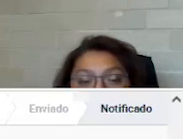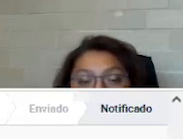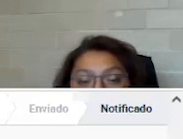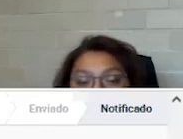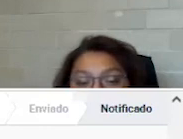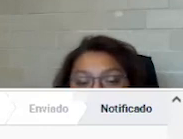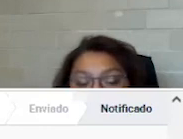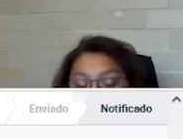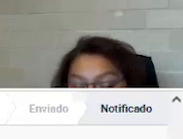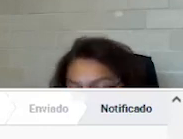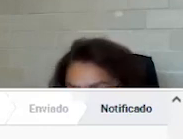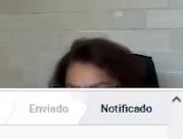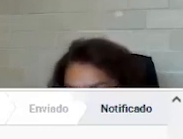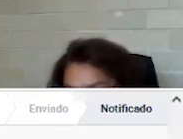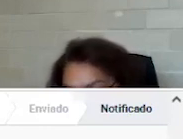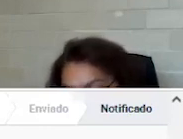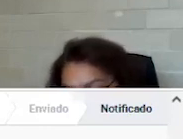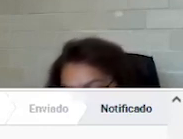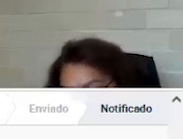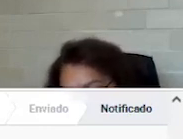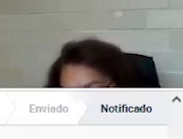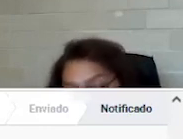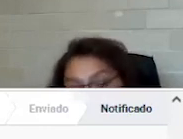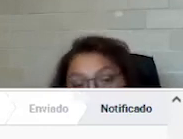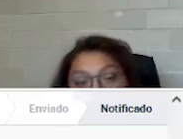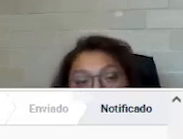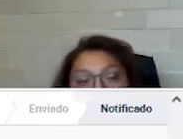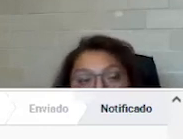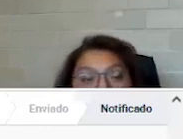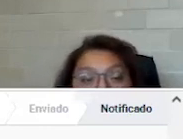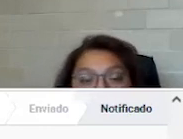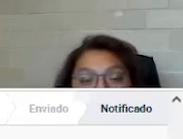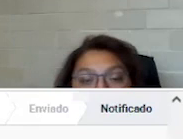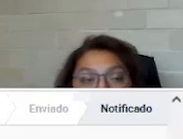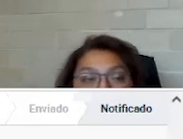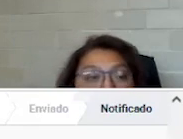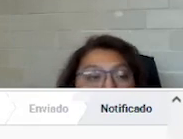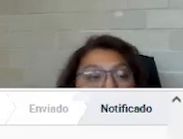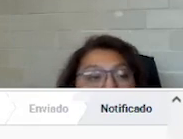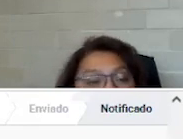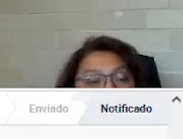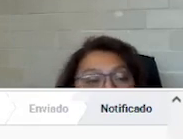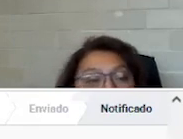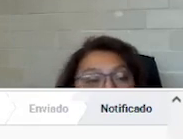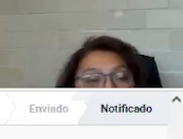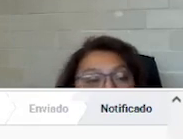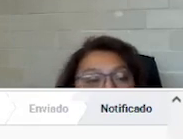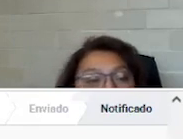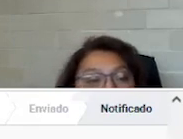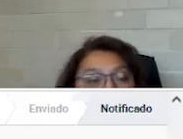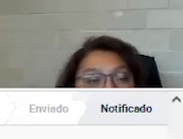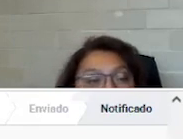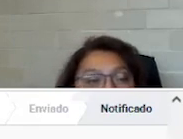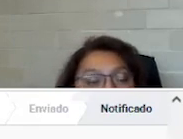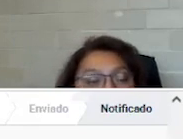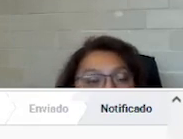Yo le doy clic aquí al botón de editar. Voy a anexar un nuevo oficio o voy a hacer los cambios que yo haya recibido